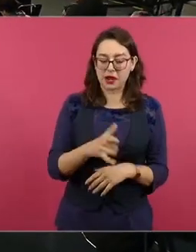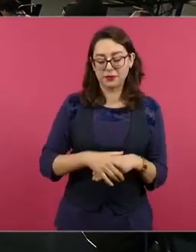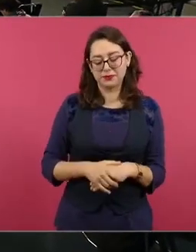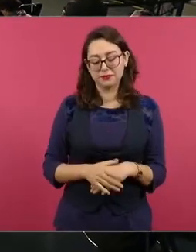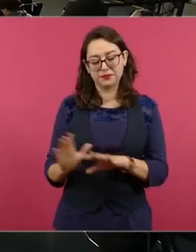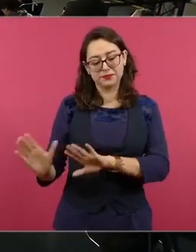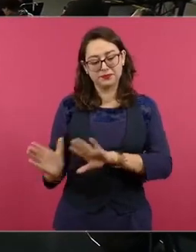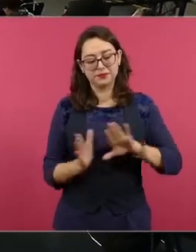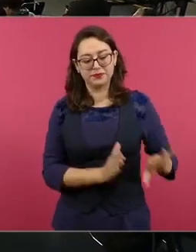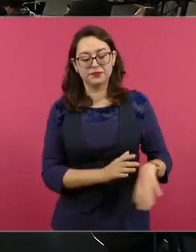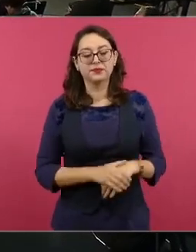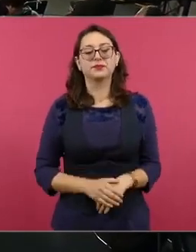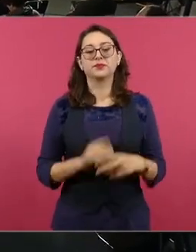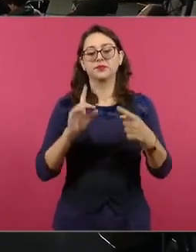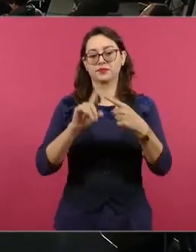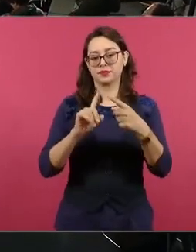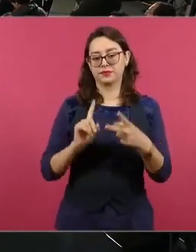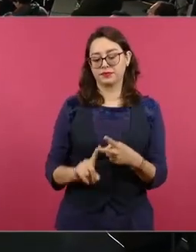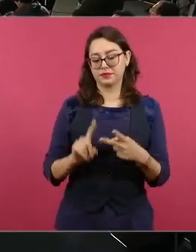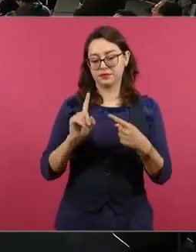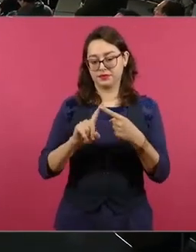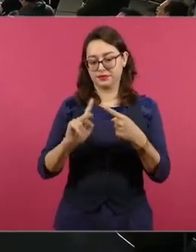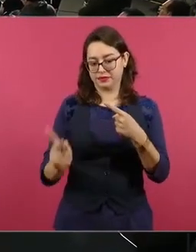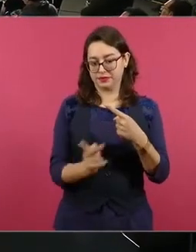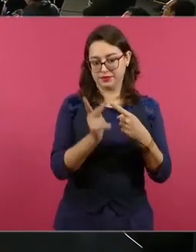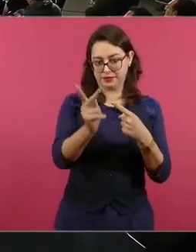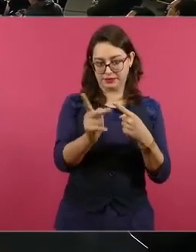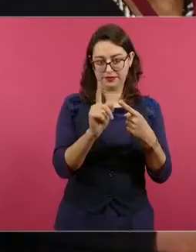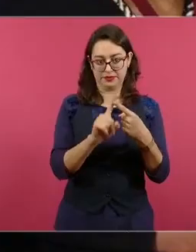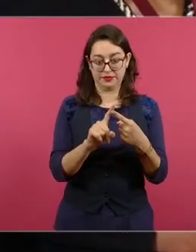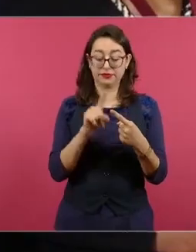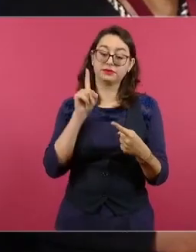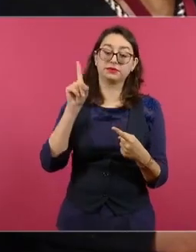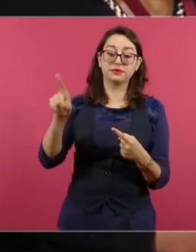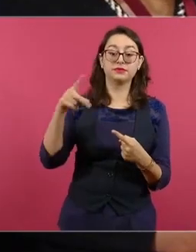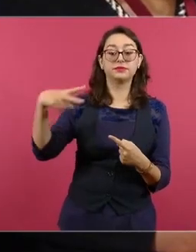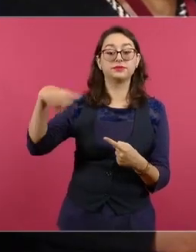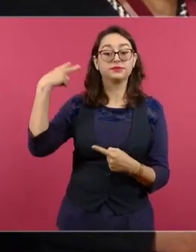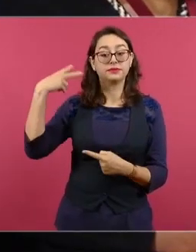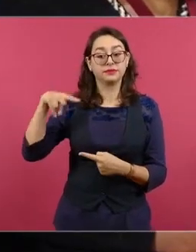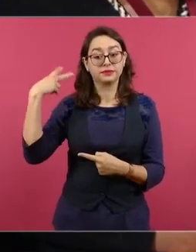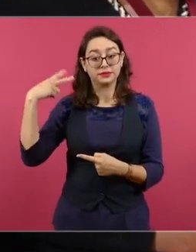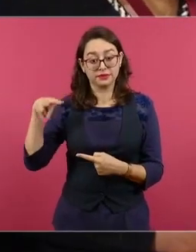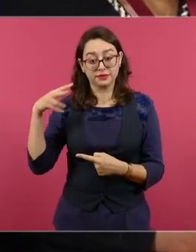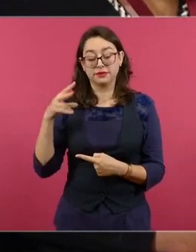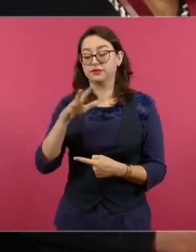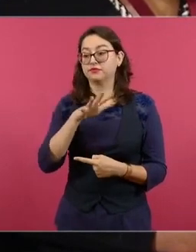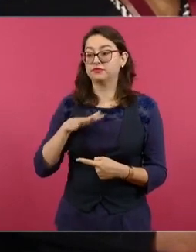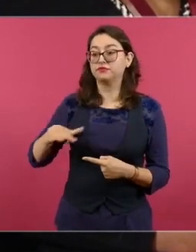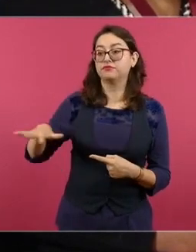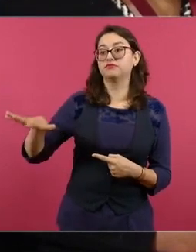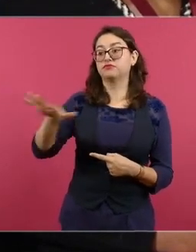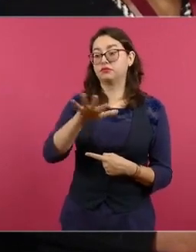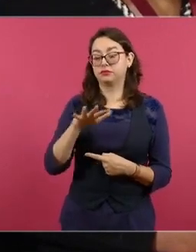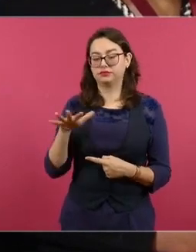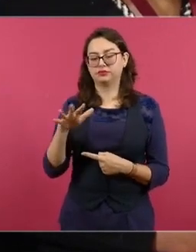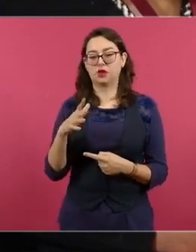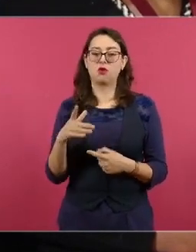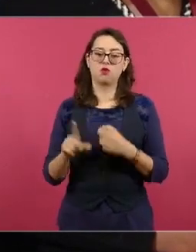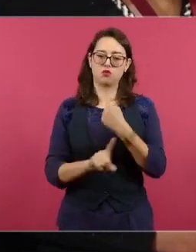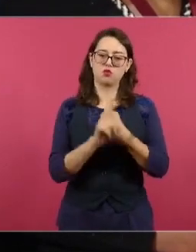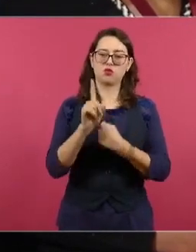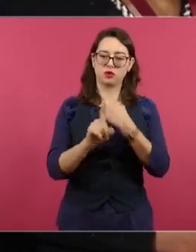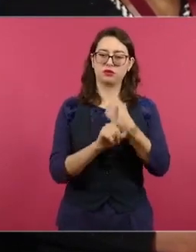problemas de movilidad que padecen veracruzanos y que impactan en lo económico y lo social.